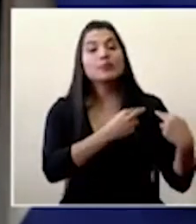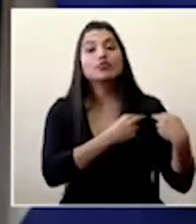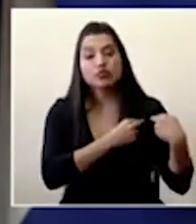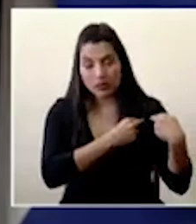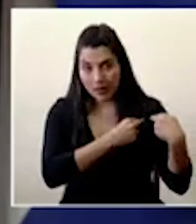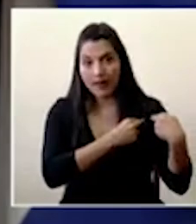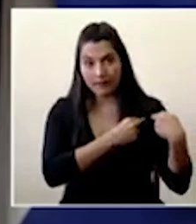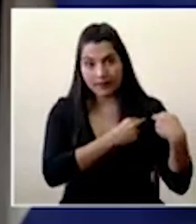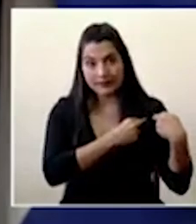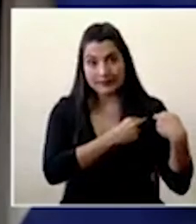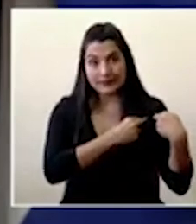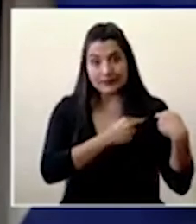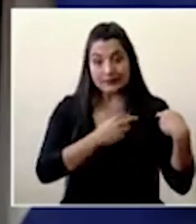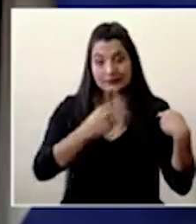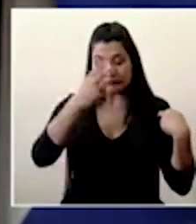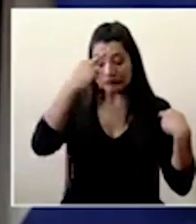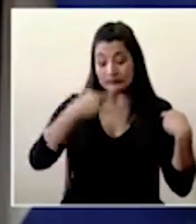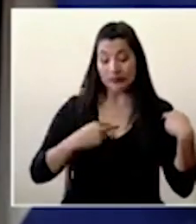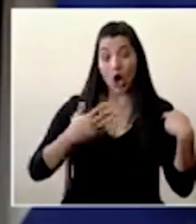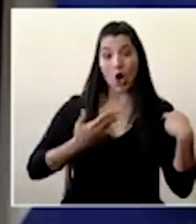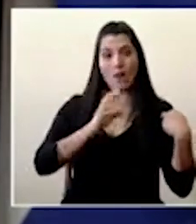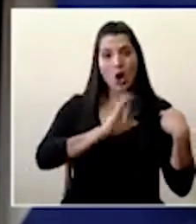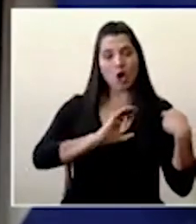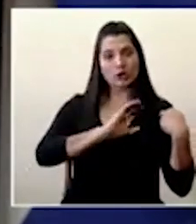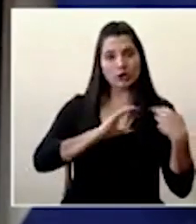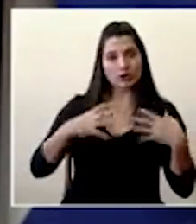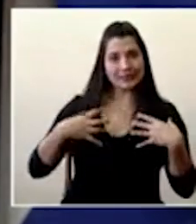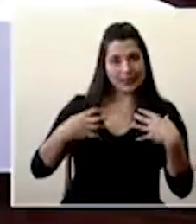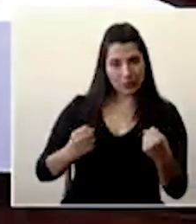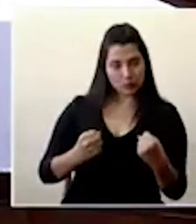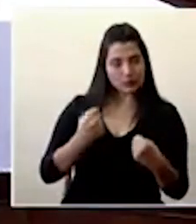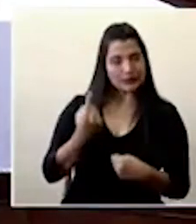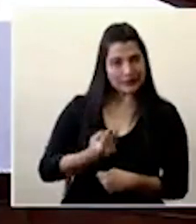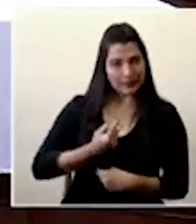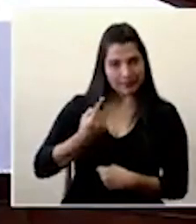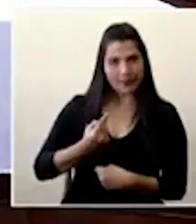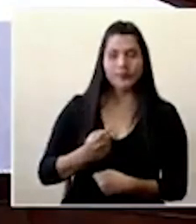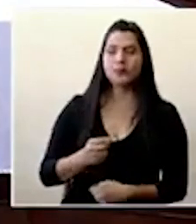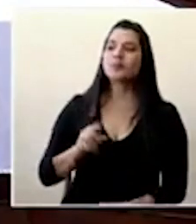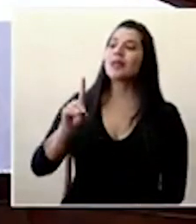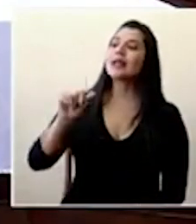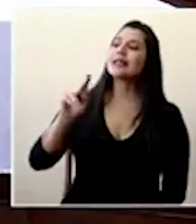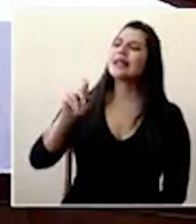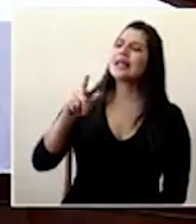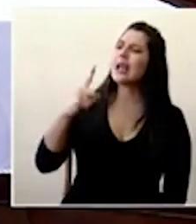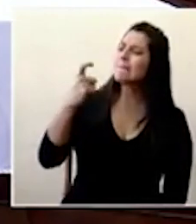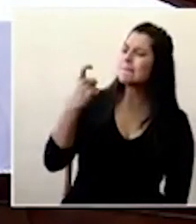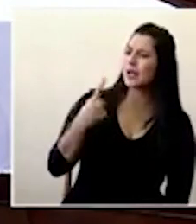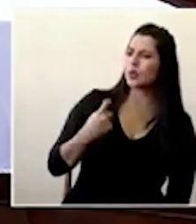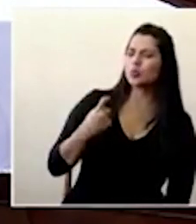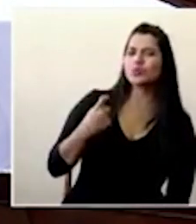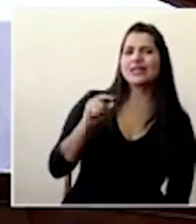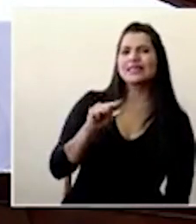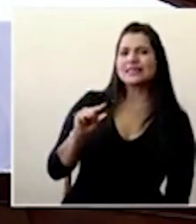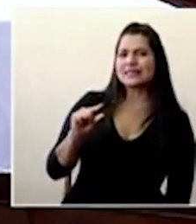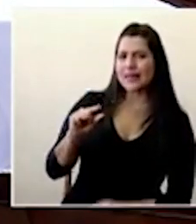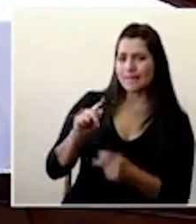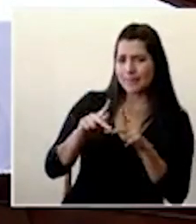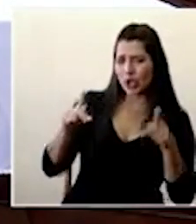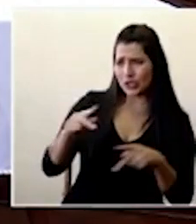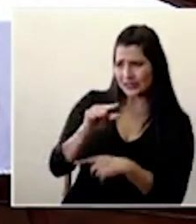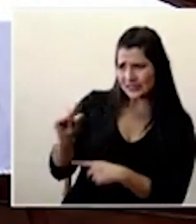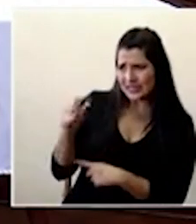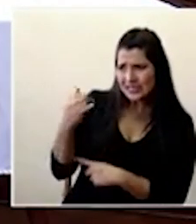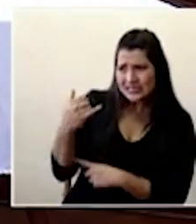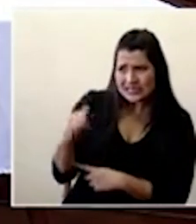acuerdo a nuestro estado de salud siempre. Don Daniel, nos preguntan del semanario si los fumadores corren más riesgo de sufrir